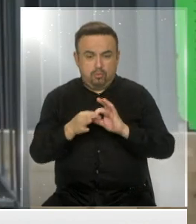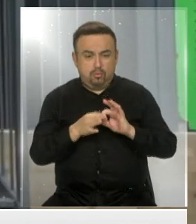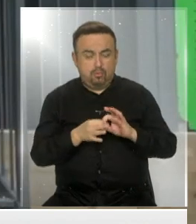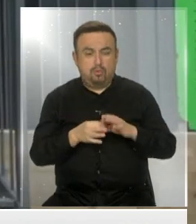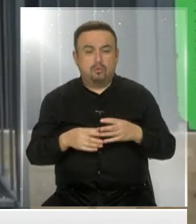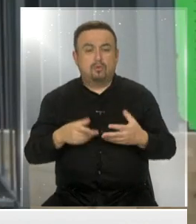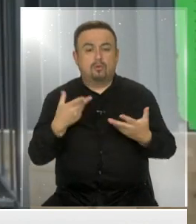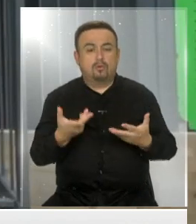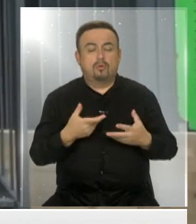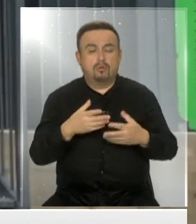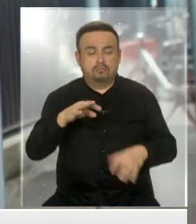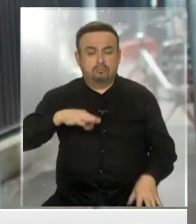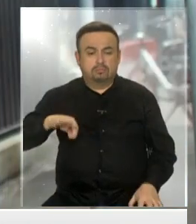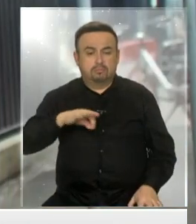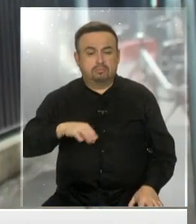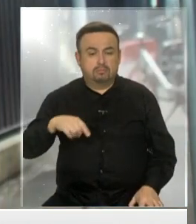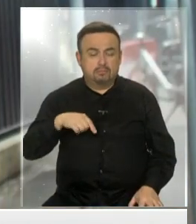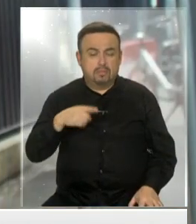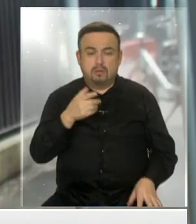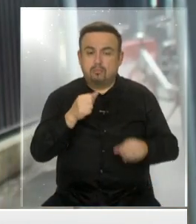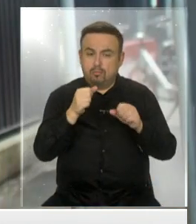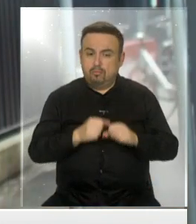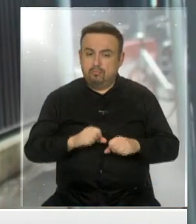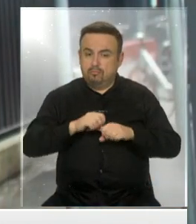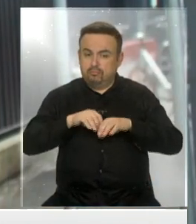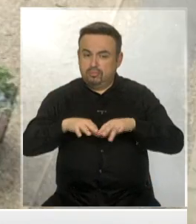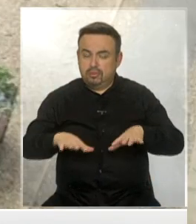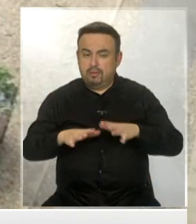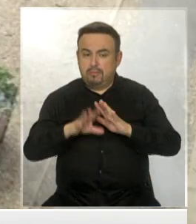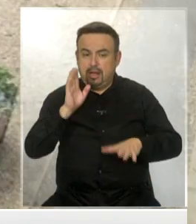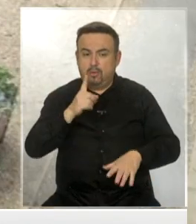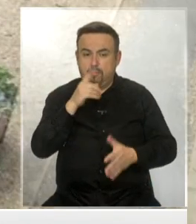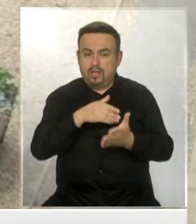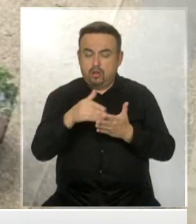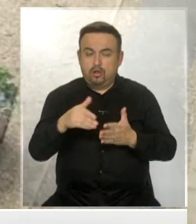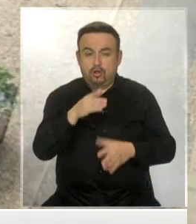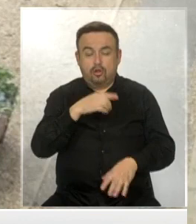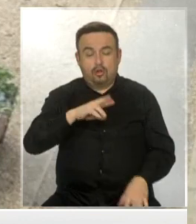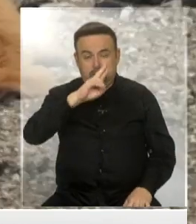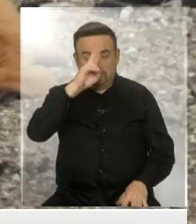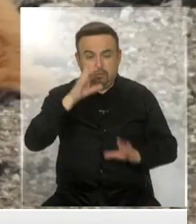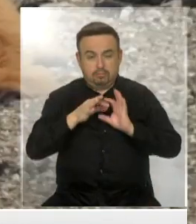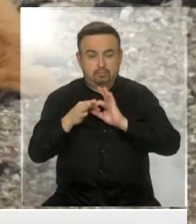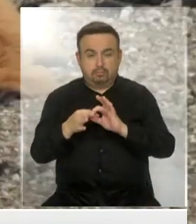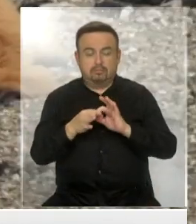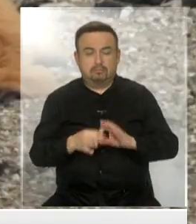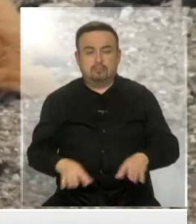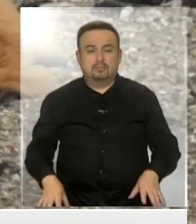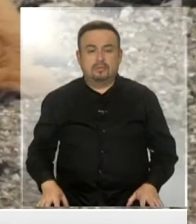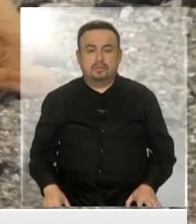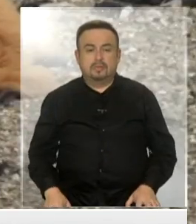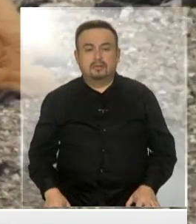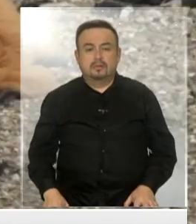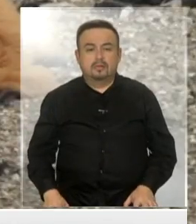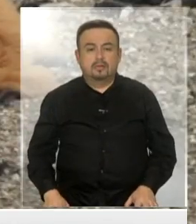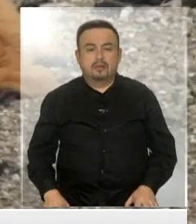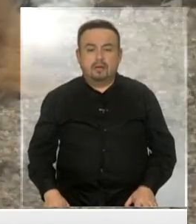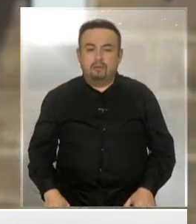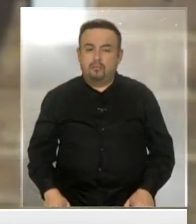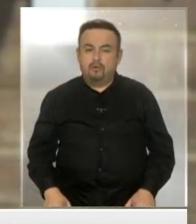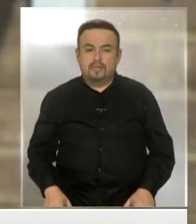aumento del desempleo, la pandemia podría empujar a más de un millón de británicos a la pobreza a finales de 2020.